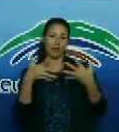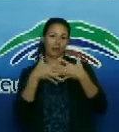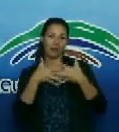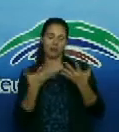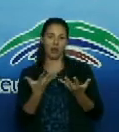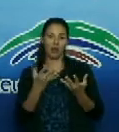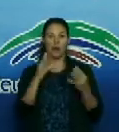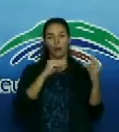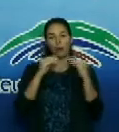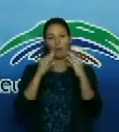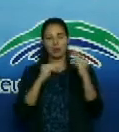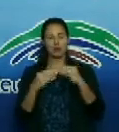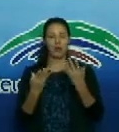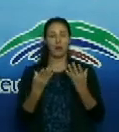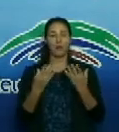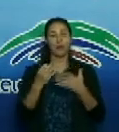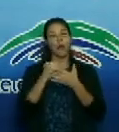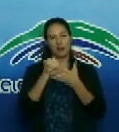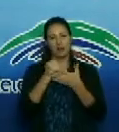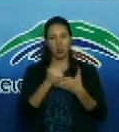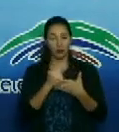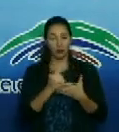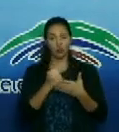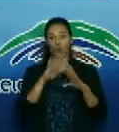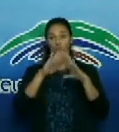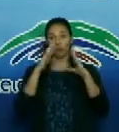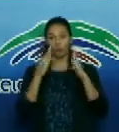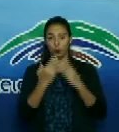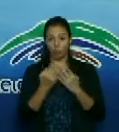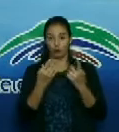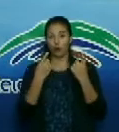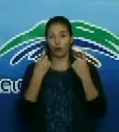brindando los cuidados que realmente